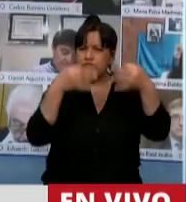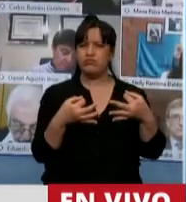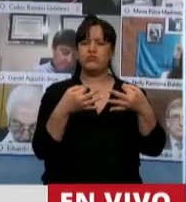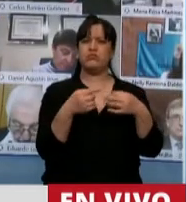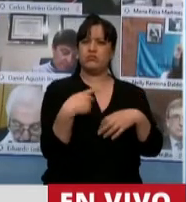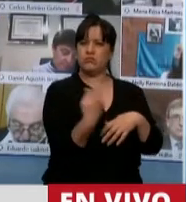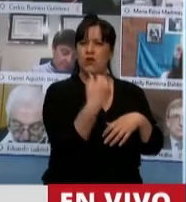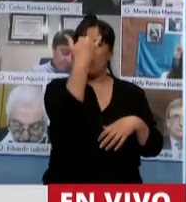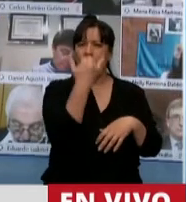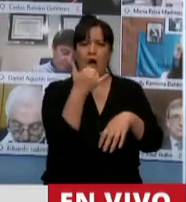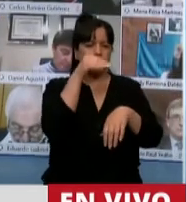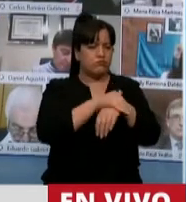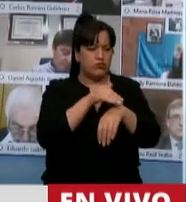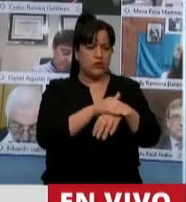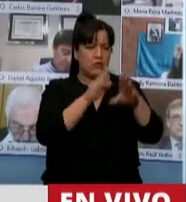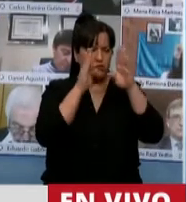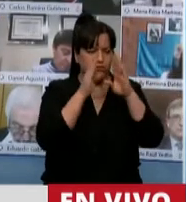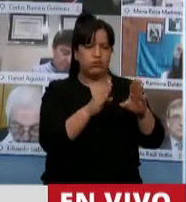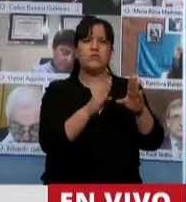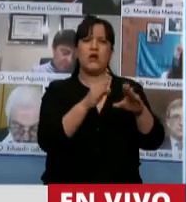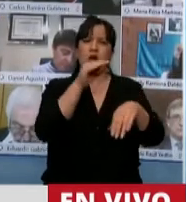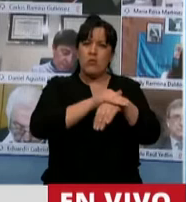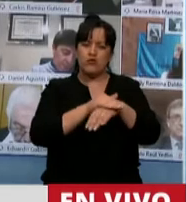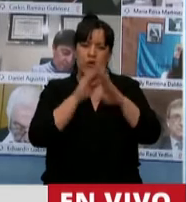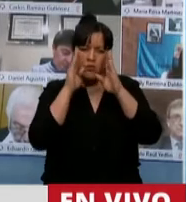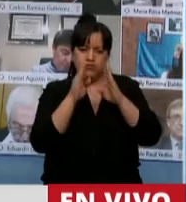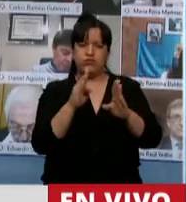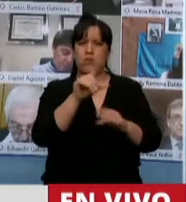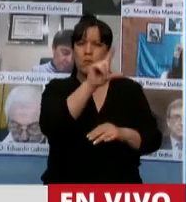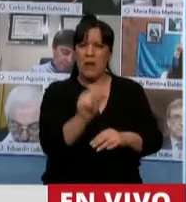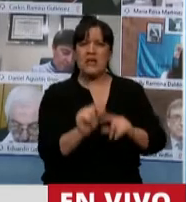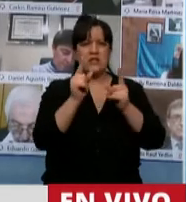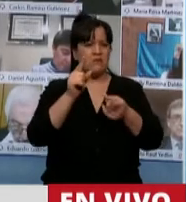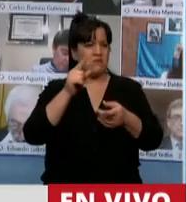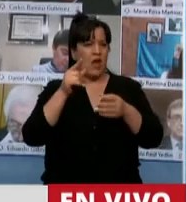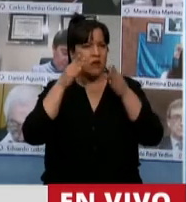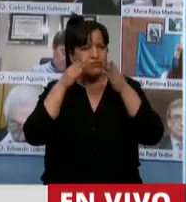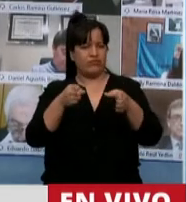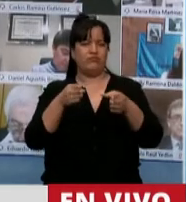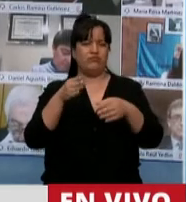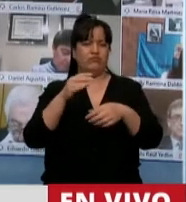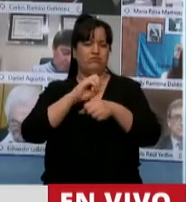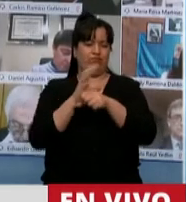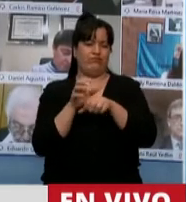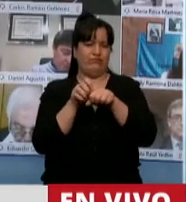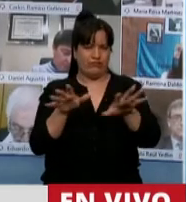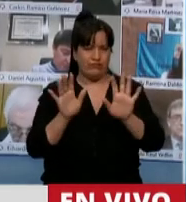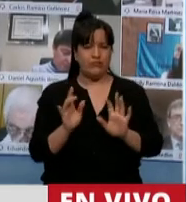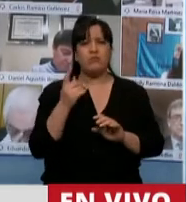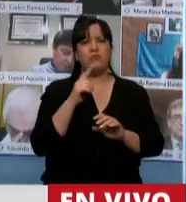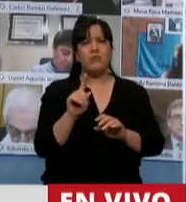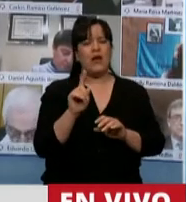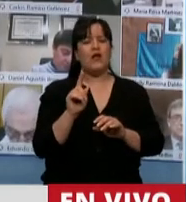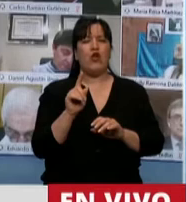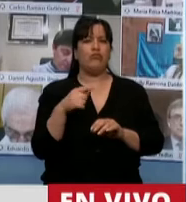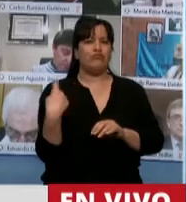comprometida con la política, con el país y con la situación que atravesamos. No agrego nada sobre eso, pero es parte del